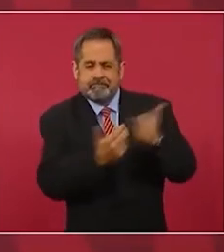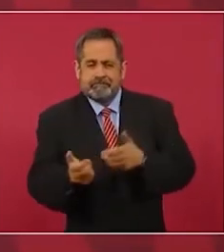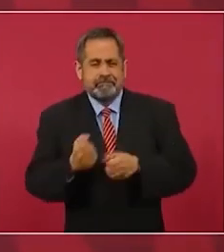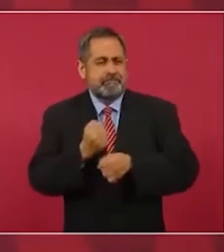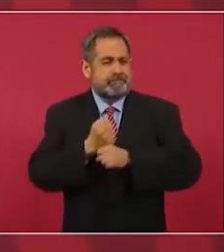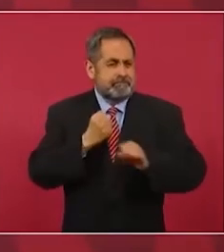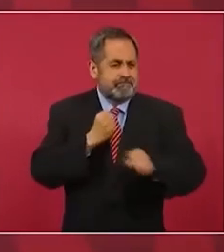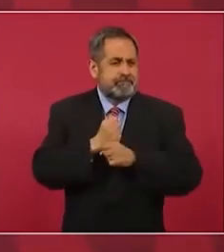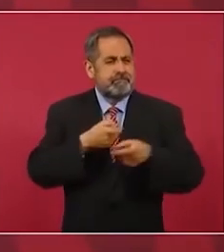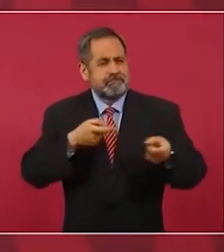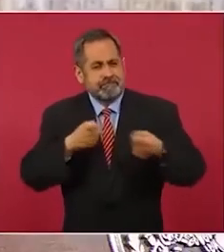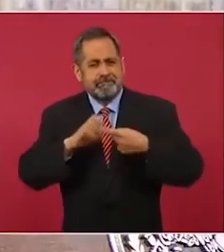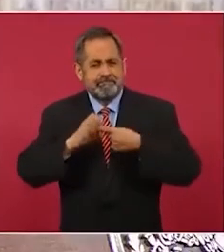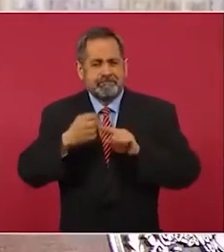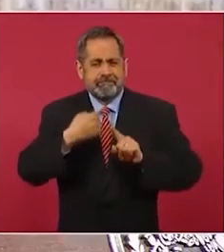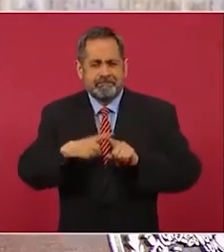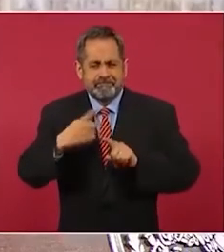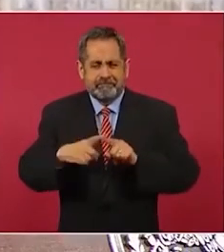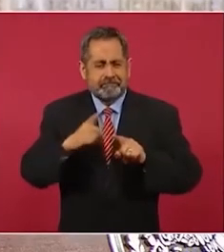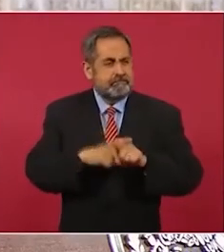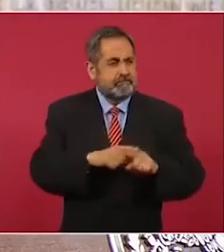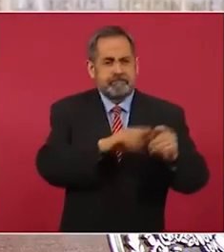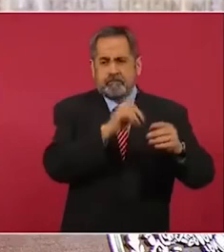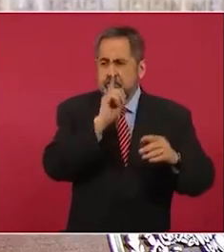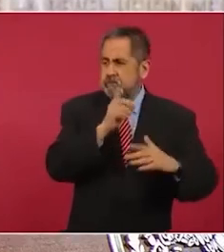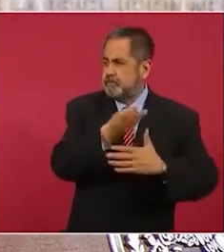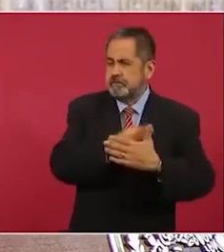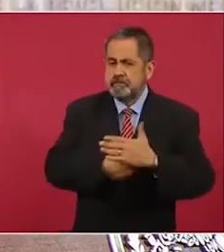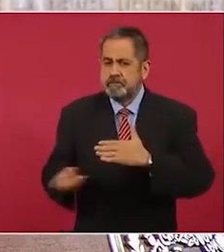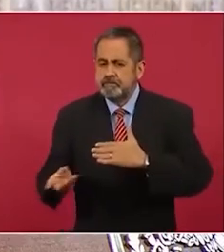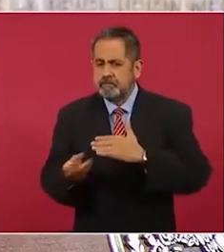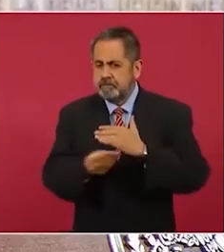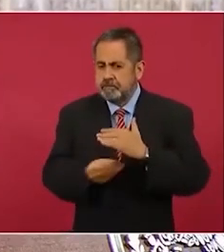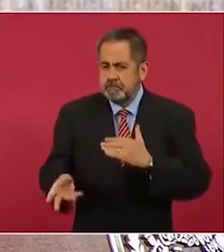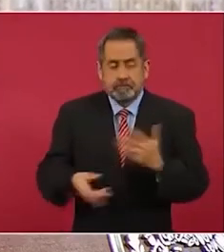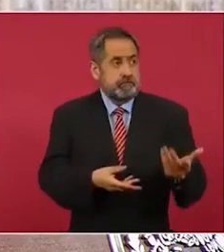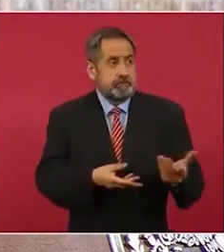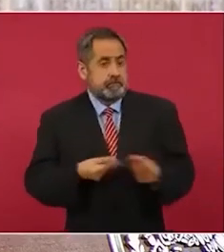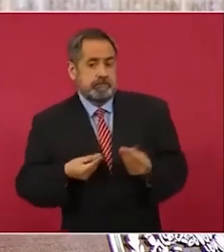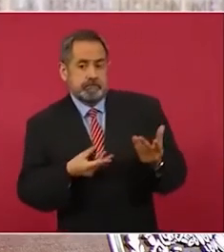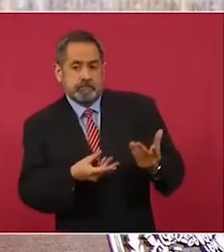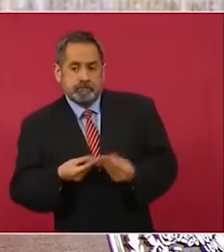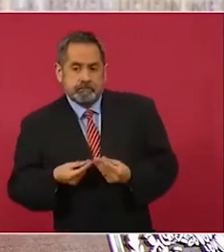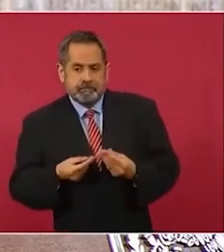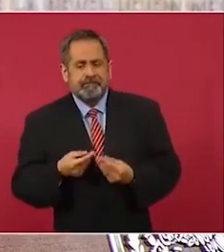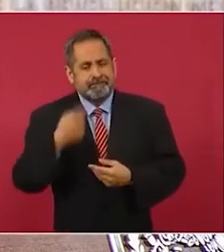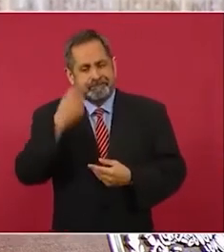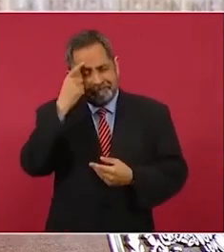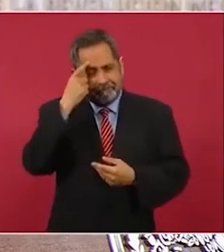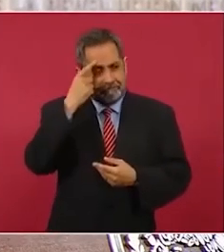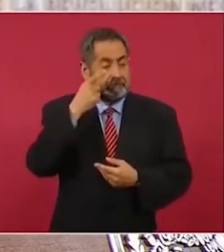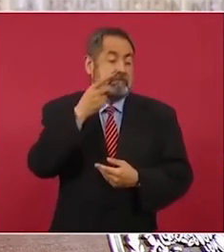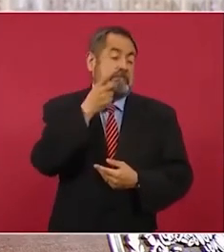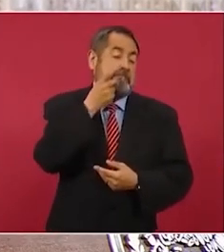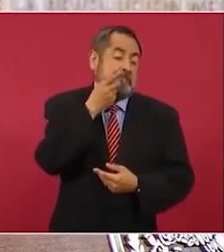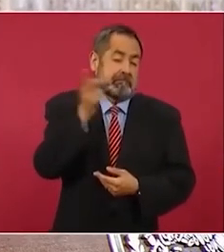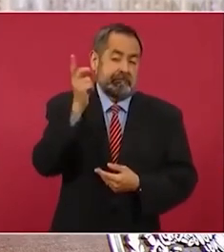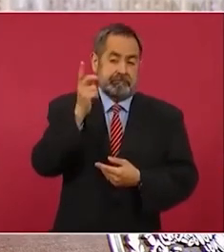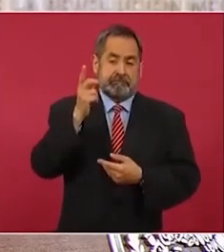de contrabando ilegales que supuestamente iban a permitir